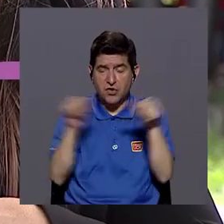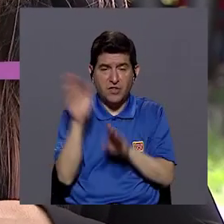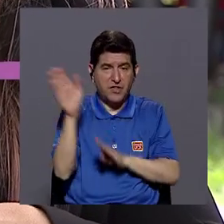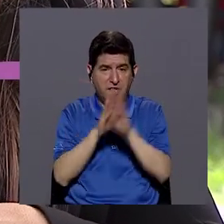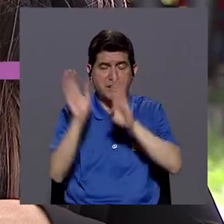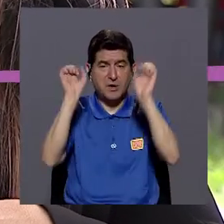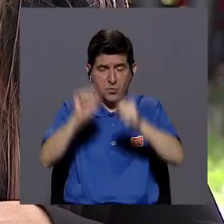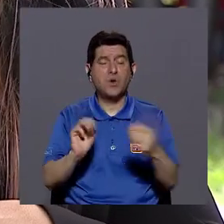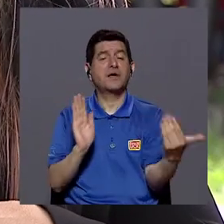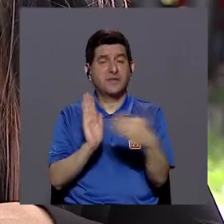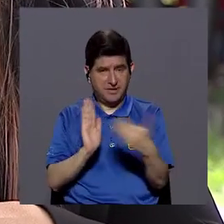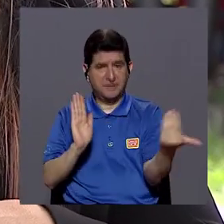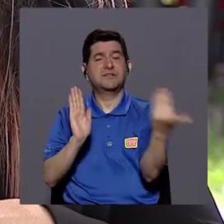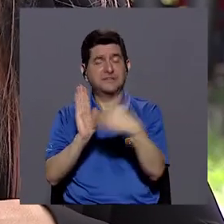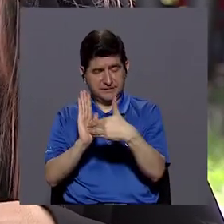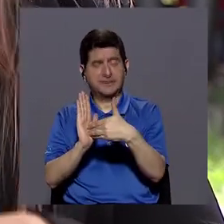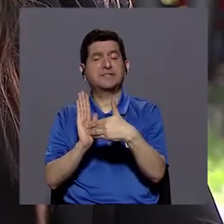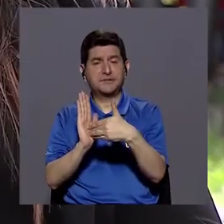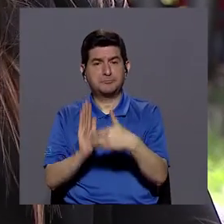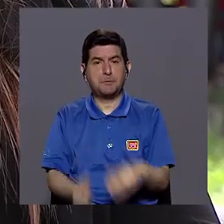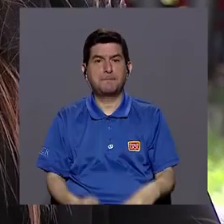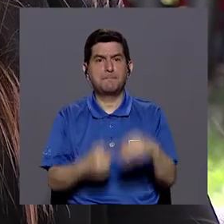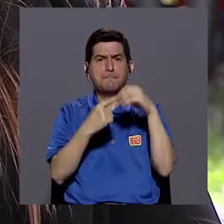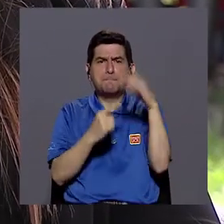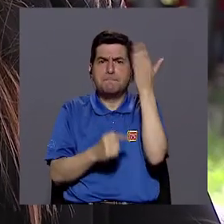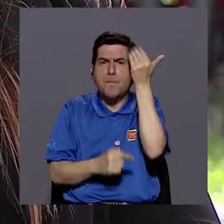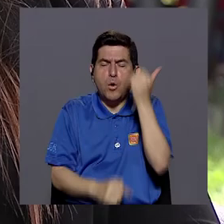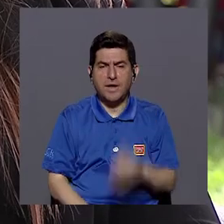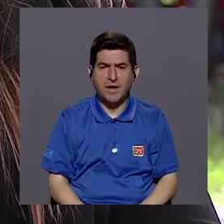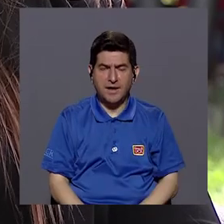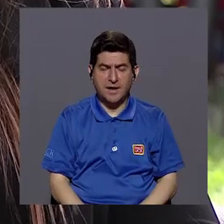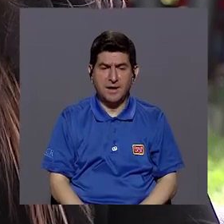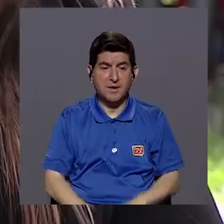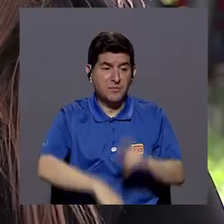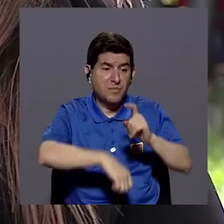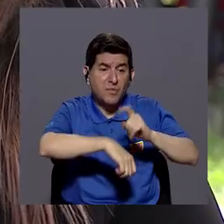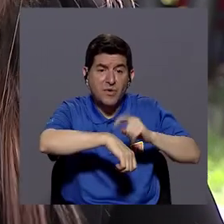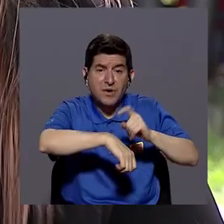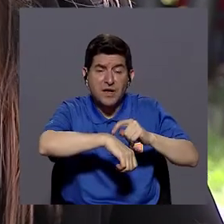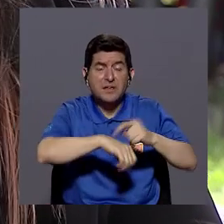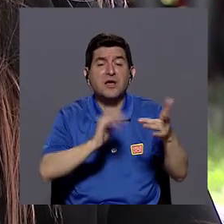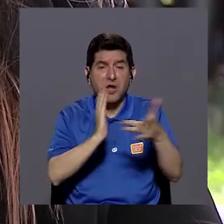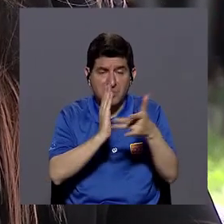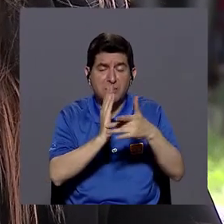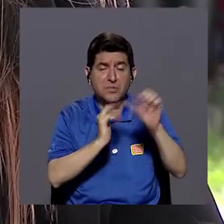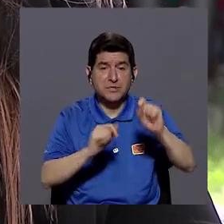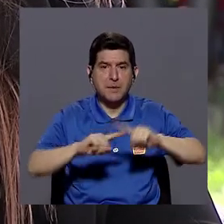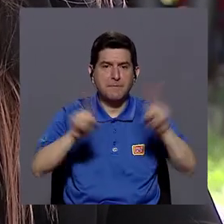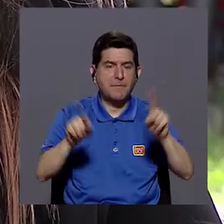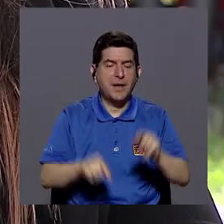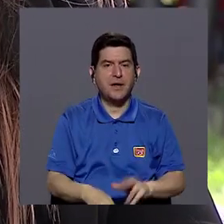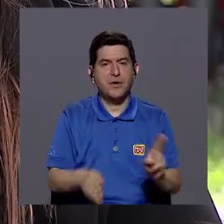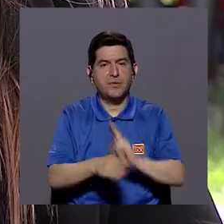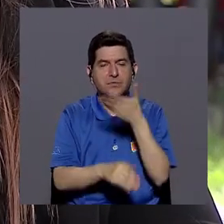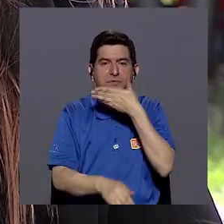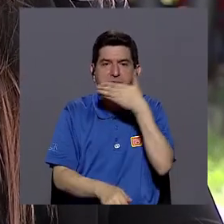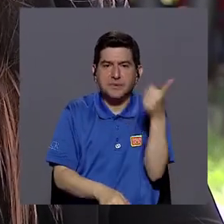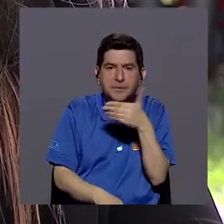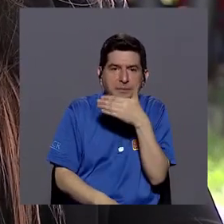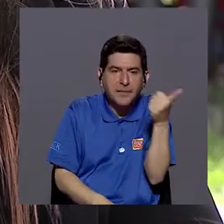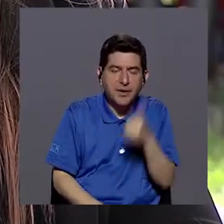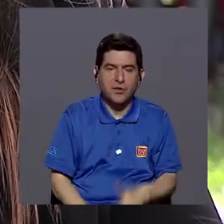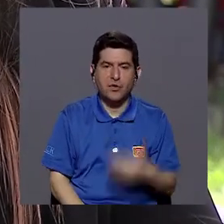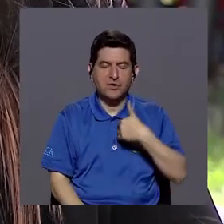áreas del desarrollo se pueden ver perjudicadas. Y principalmente, ¿por qué? Porque estamos dedicando tiempo a la tecnología que podríamos estar dedicando